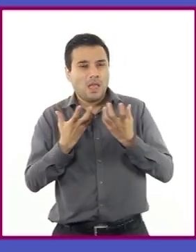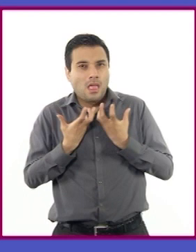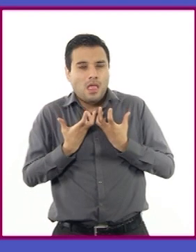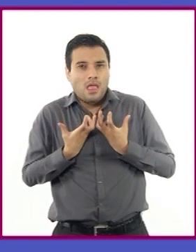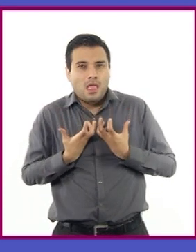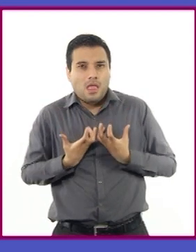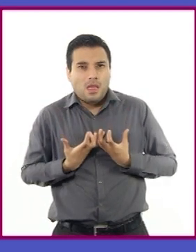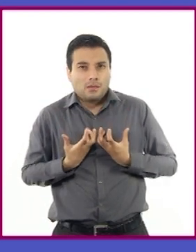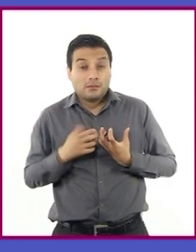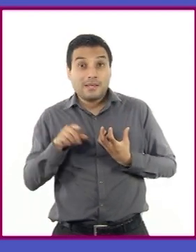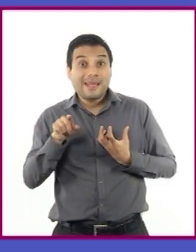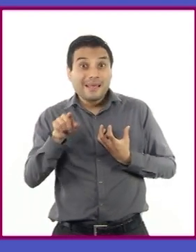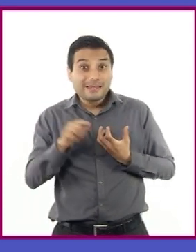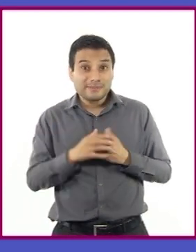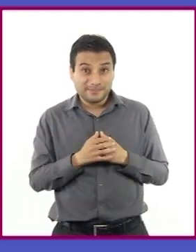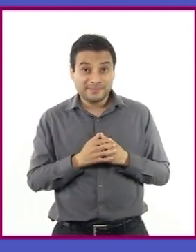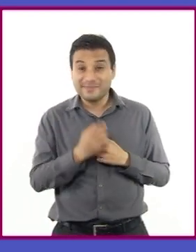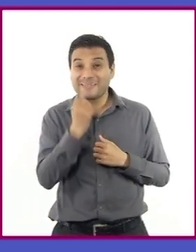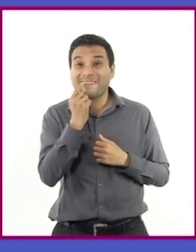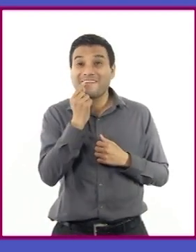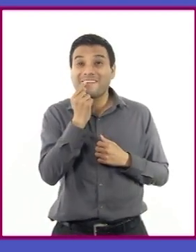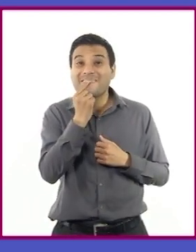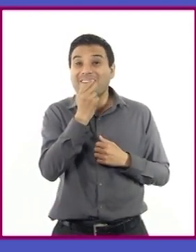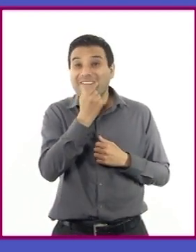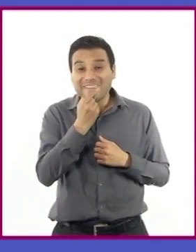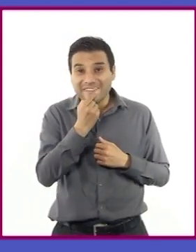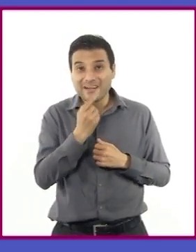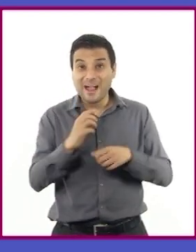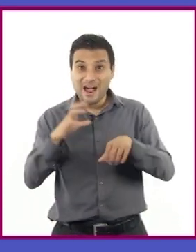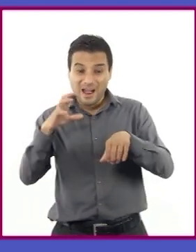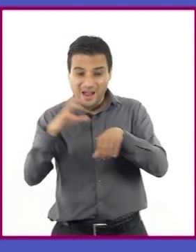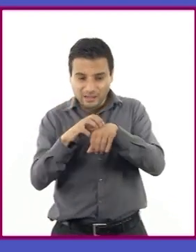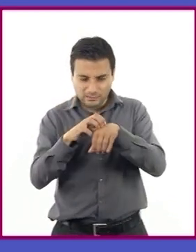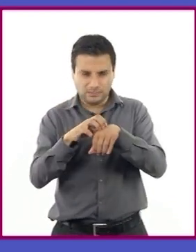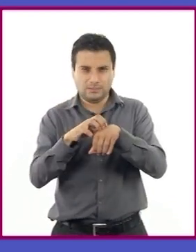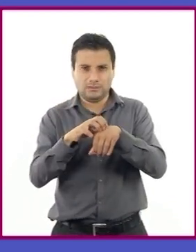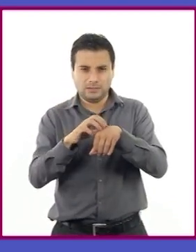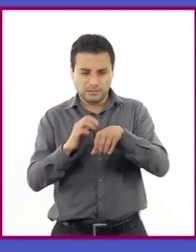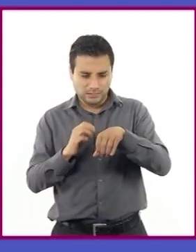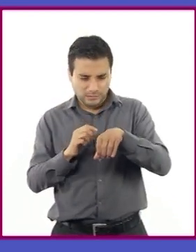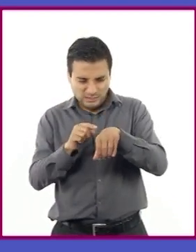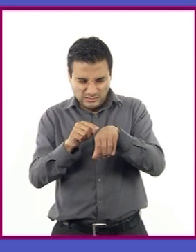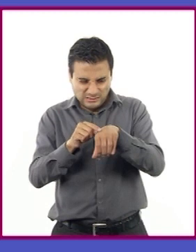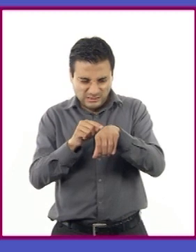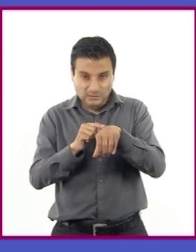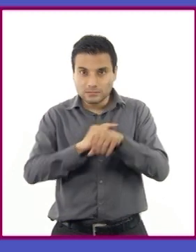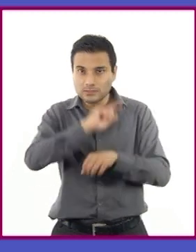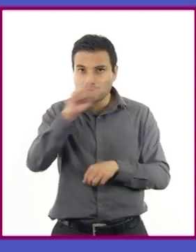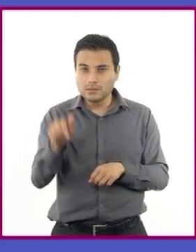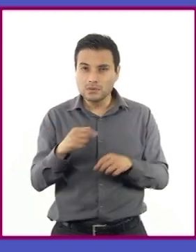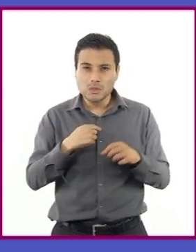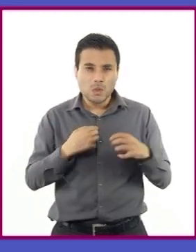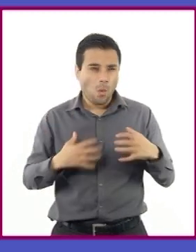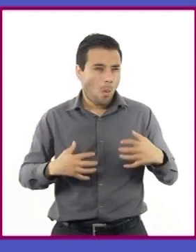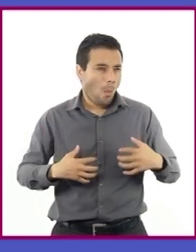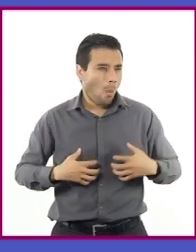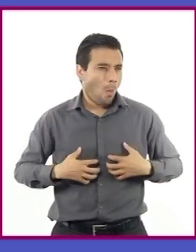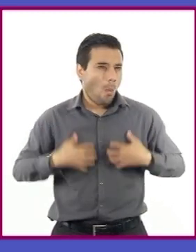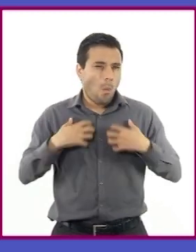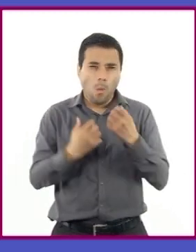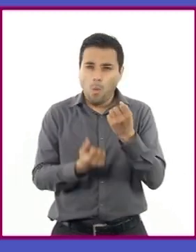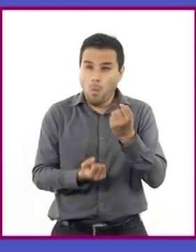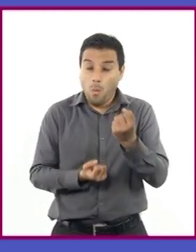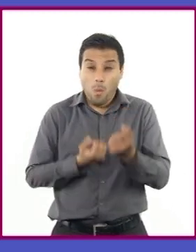me hizo en la mano, con los dientes, una leve herida. De mí se apoderó repentinamente un furor descontrolado.